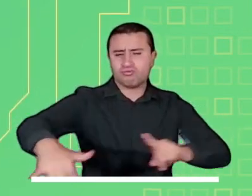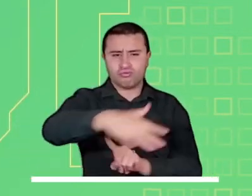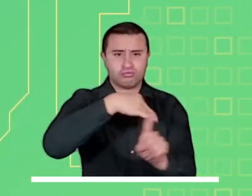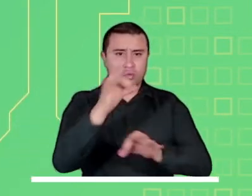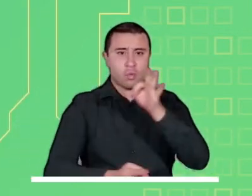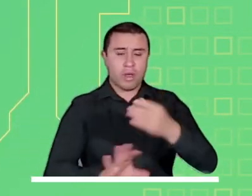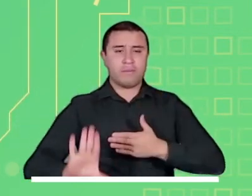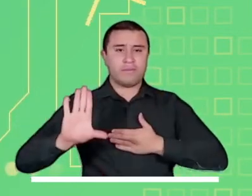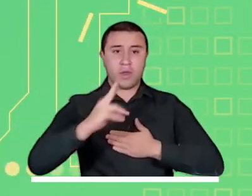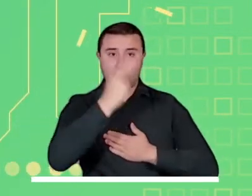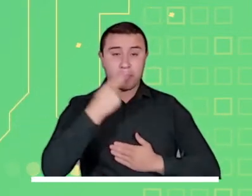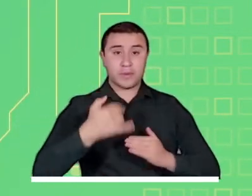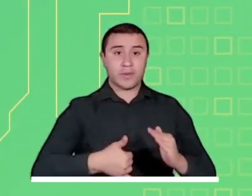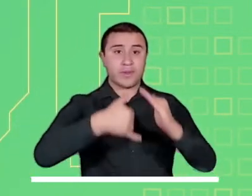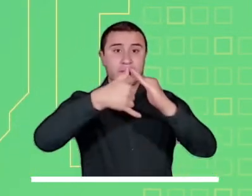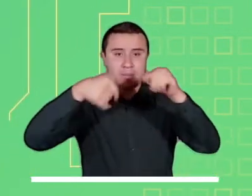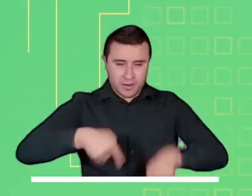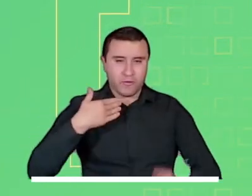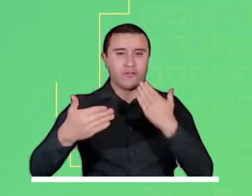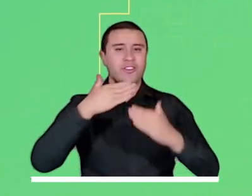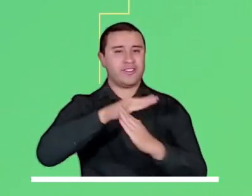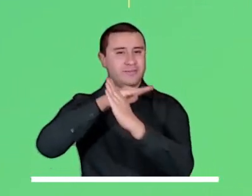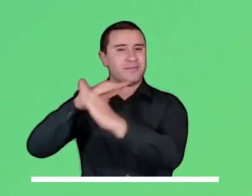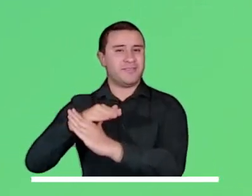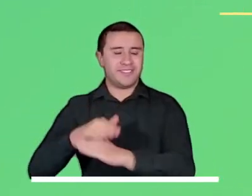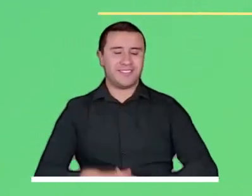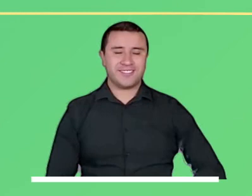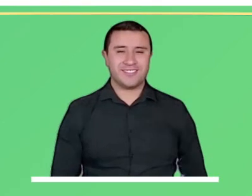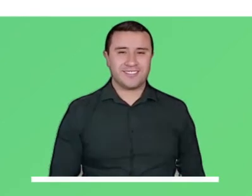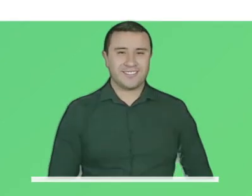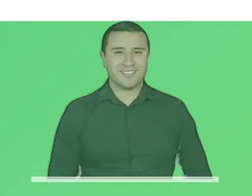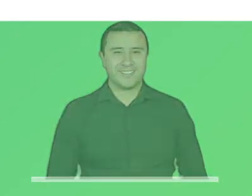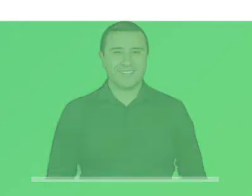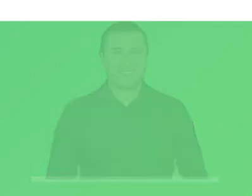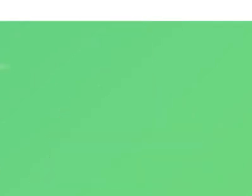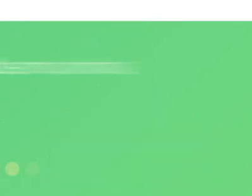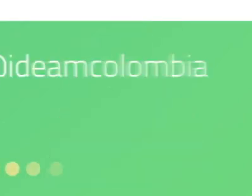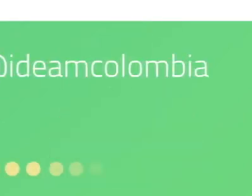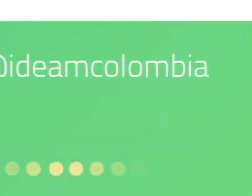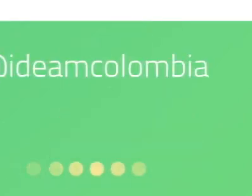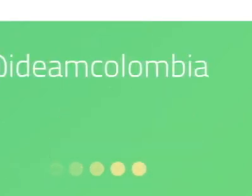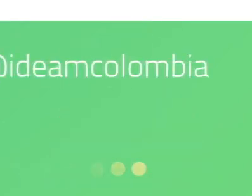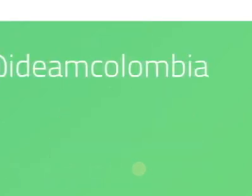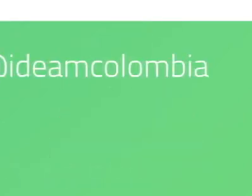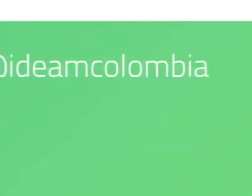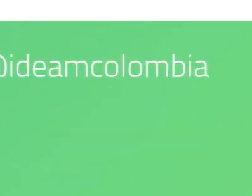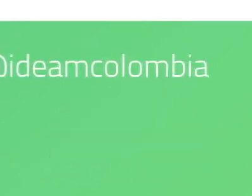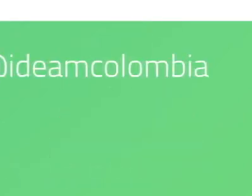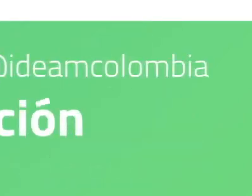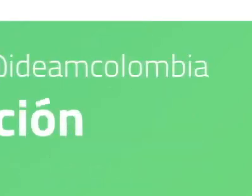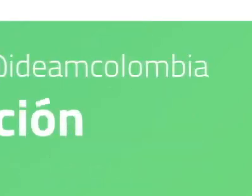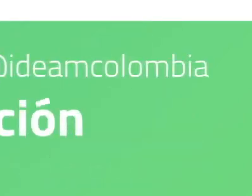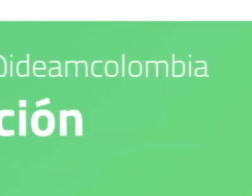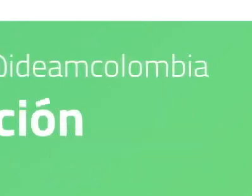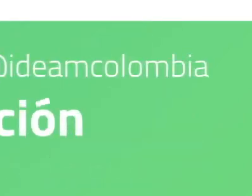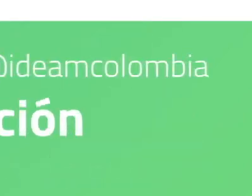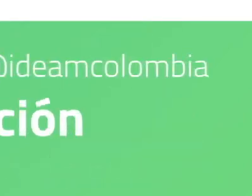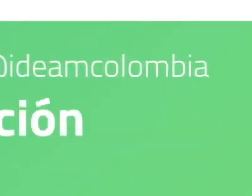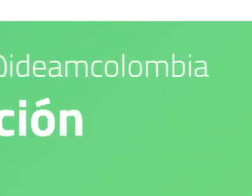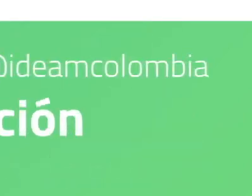Los esperamos en nuestras redes sociales. Nuestro compromiso es con el medio ambiente. IDEAM es confianza y prevención.